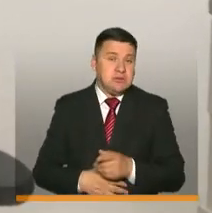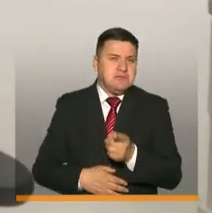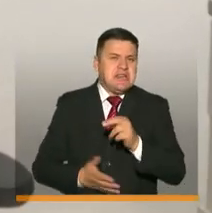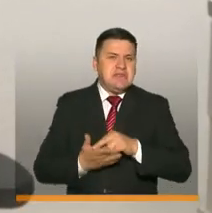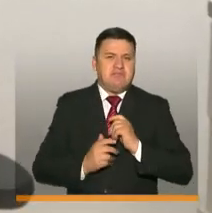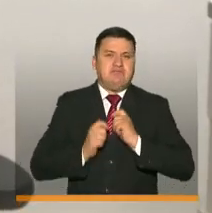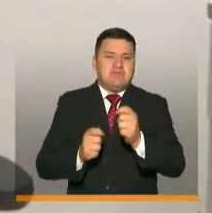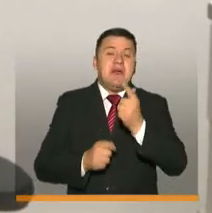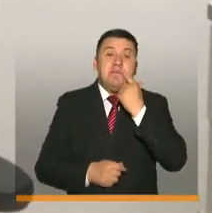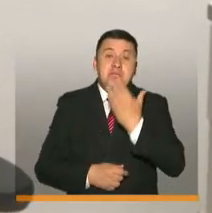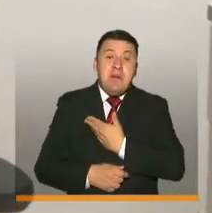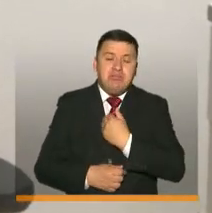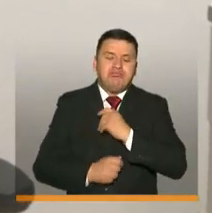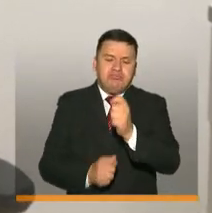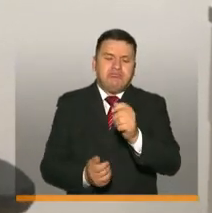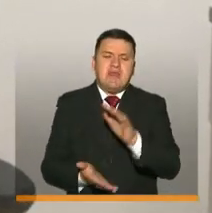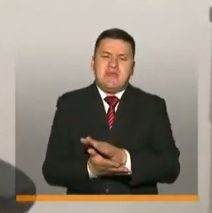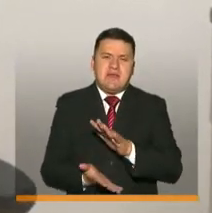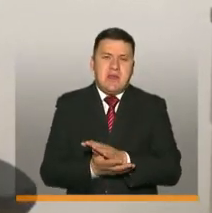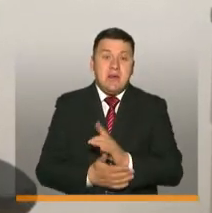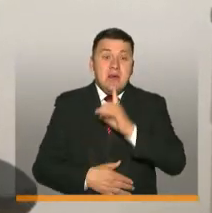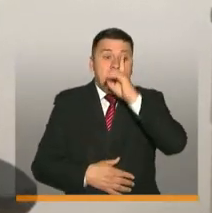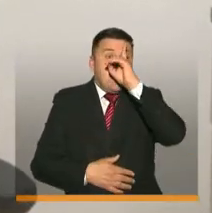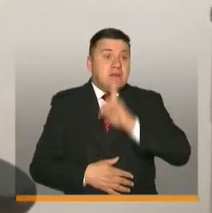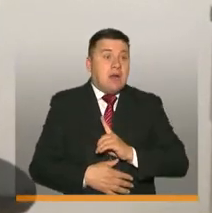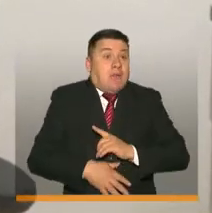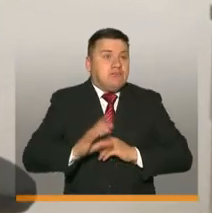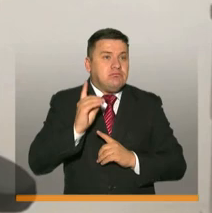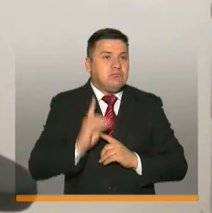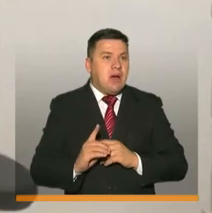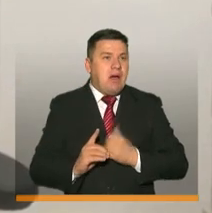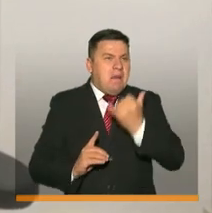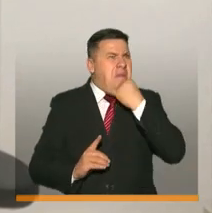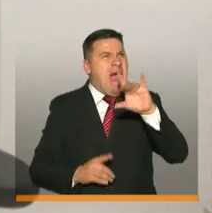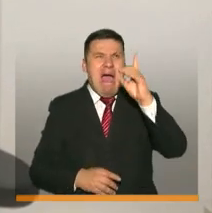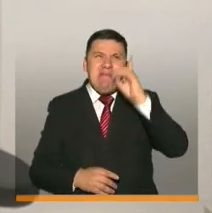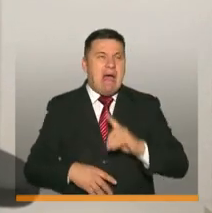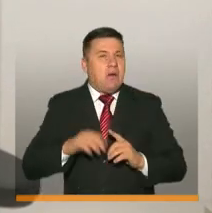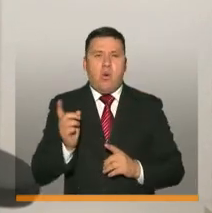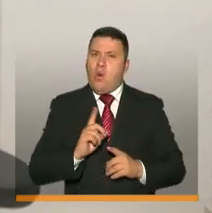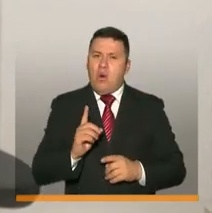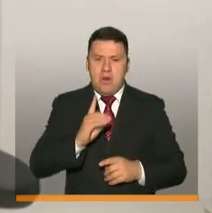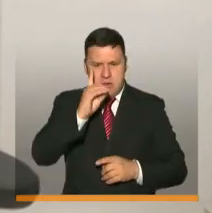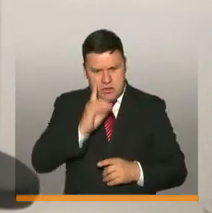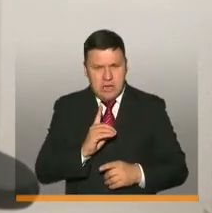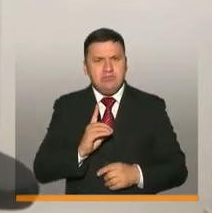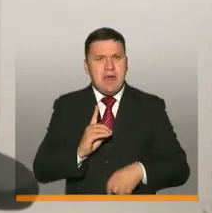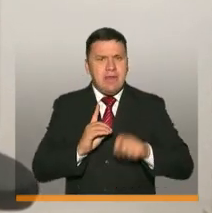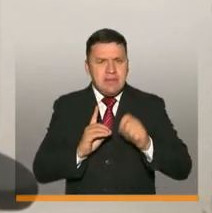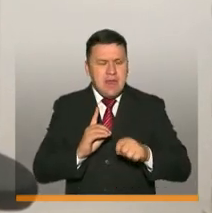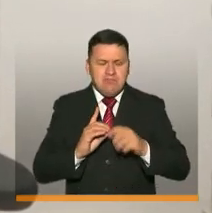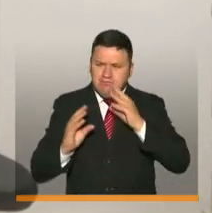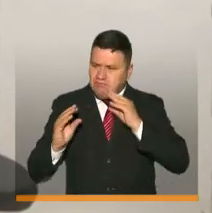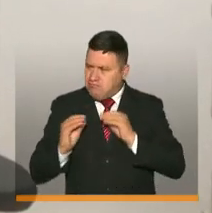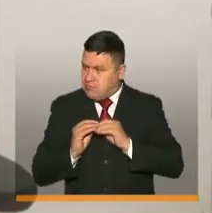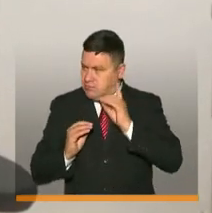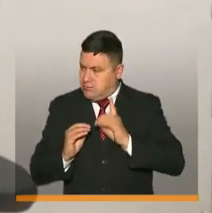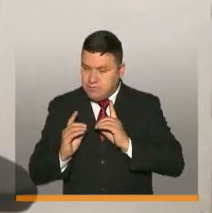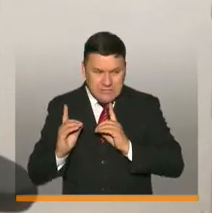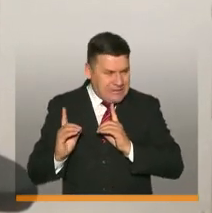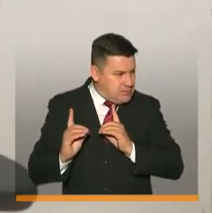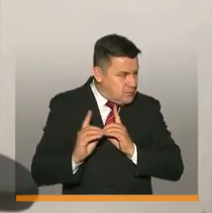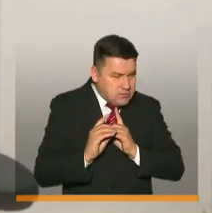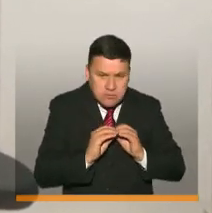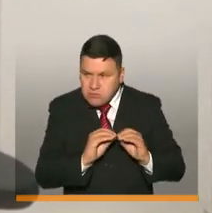tranquilidad a nuestros padres de familia porque no son decisiones que se van a tomar arbitrariamente, son decisiones que tienen que ser concertadas y